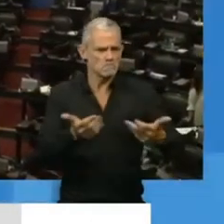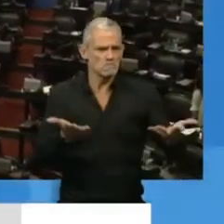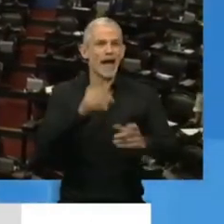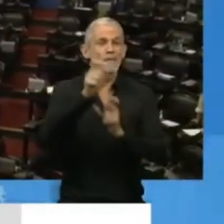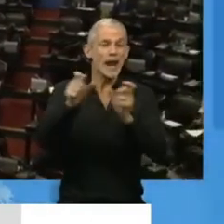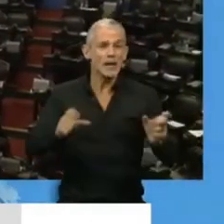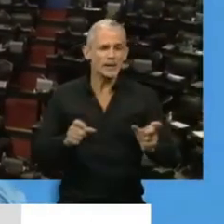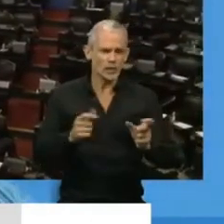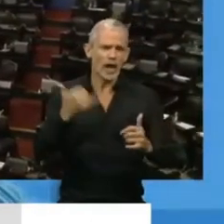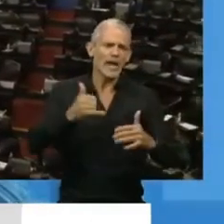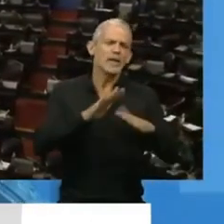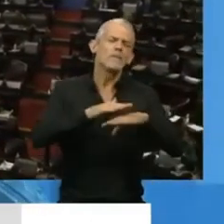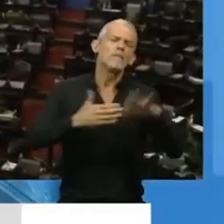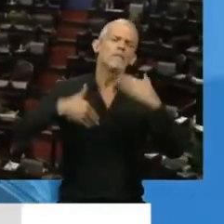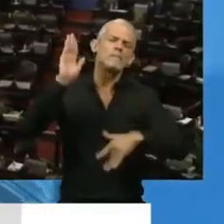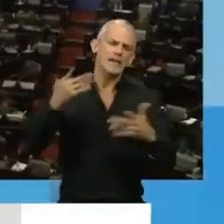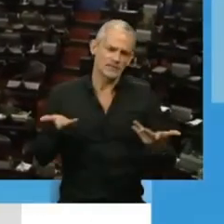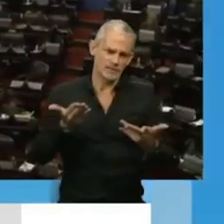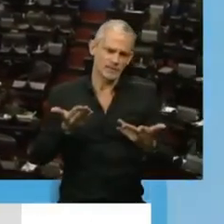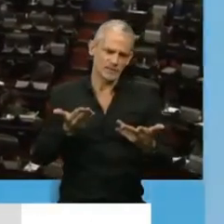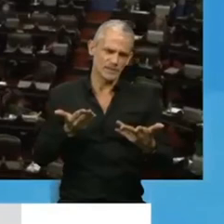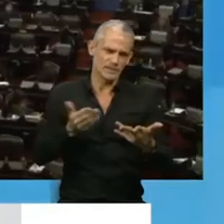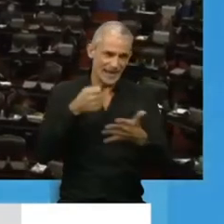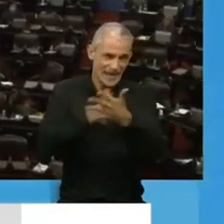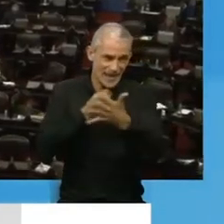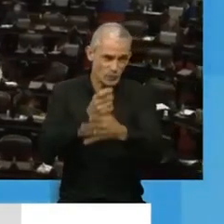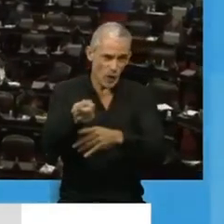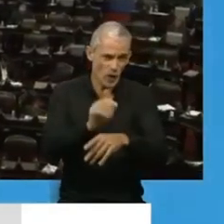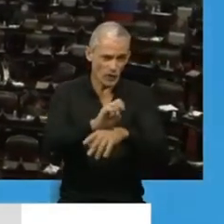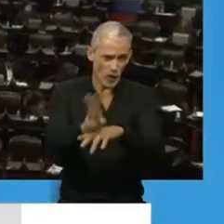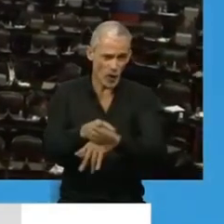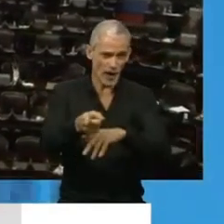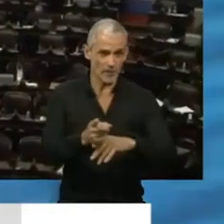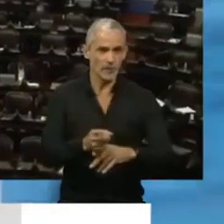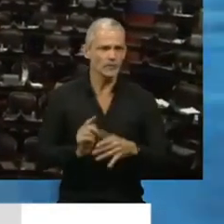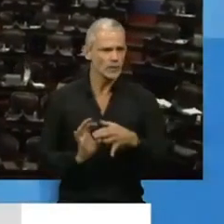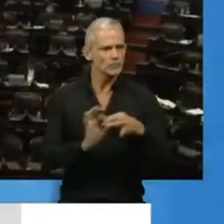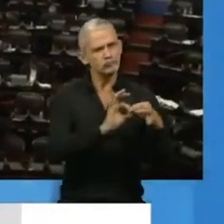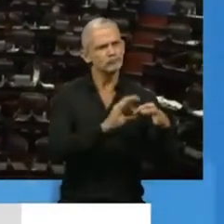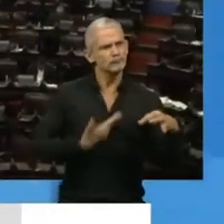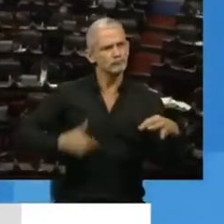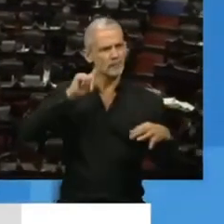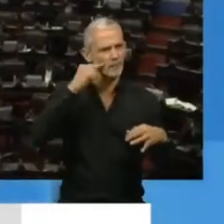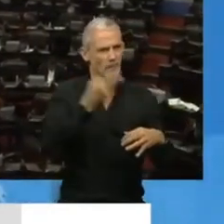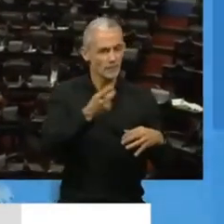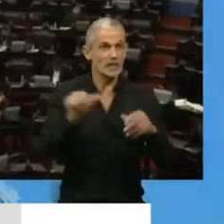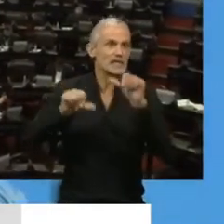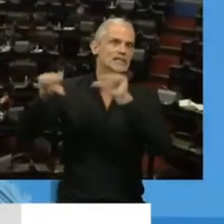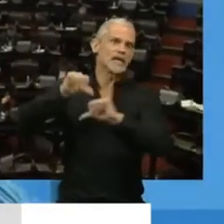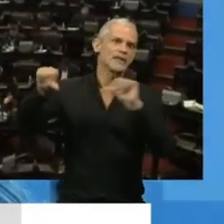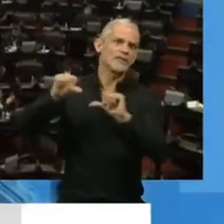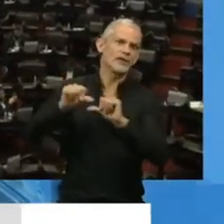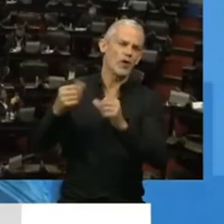asumiendo el mayor compromiso en la lucha contra el virus. Tenemos un camino trazado por nuestro presidente con el respaldo de prestigiosos científicos